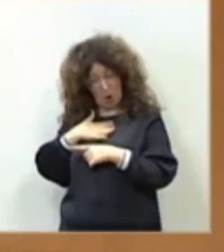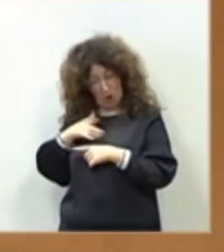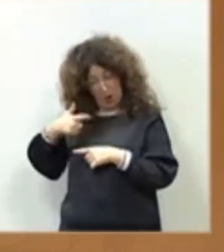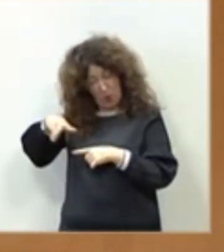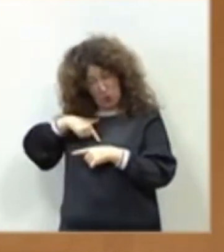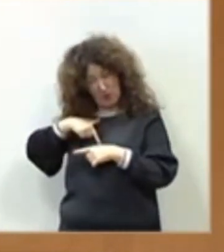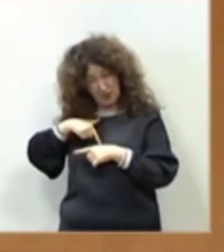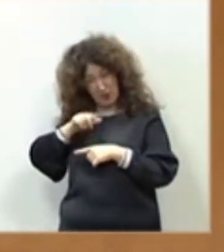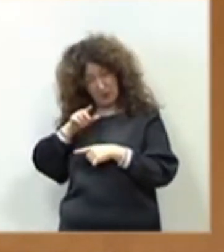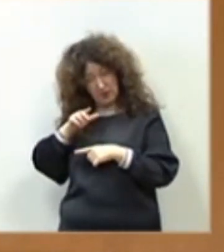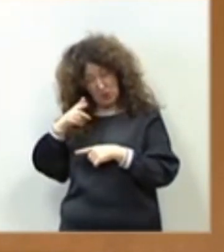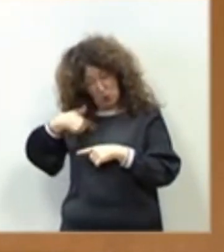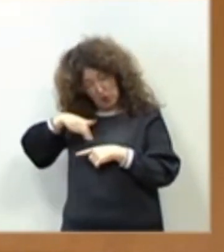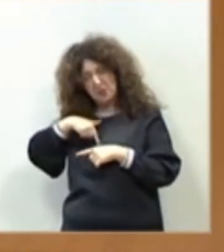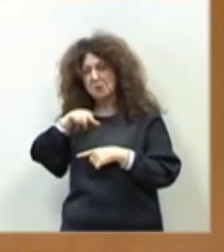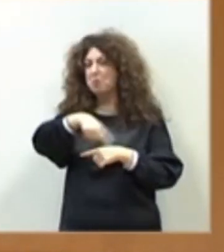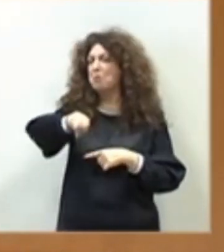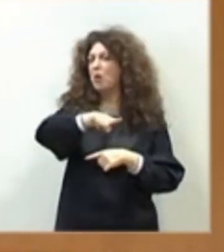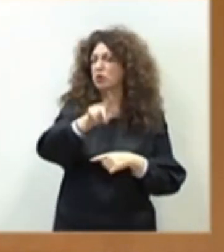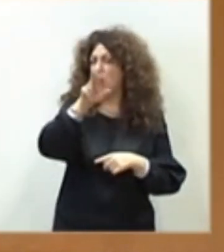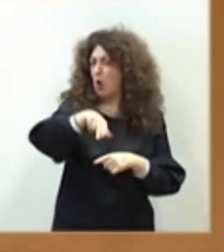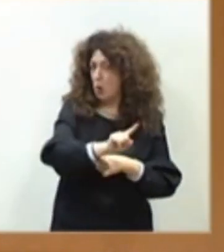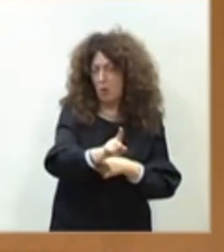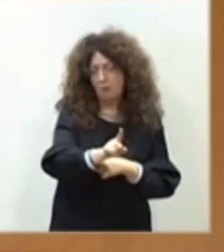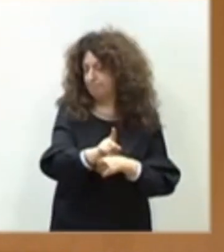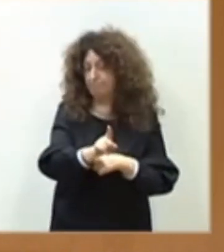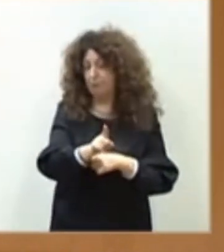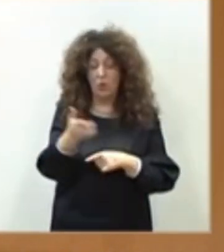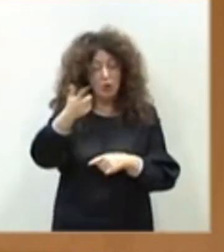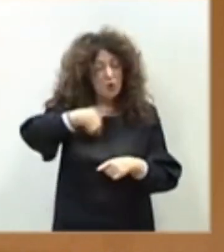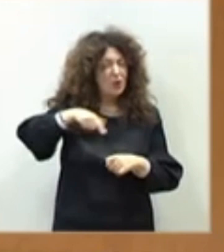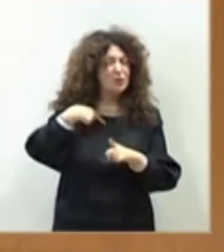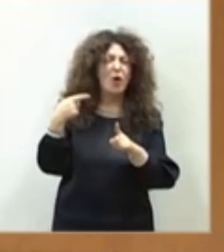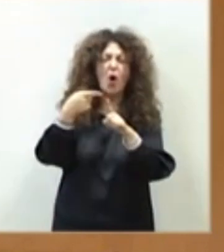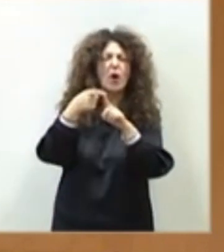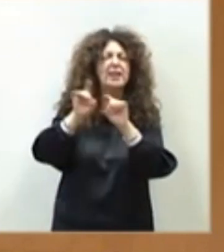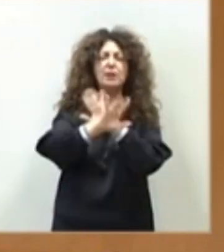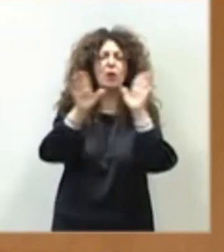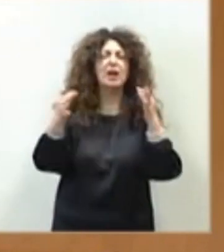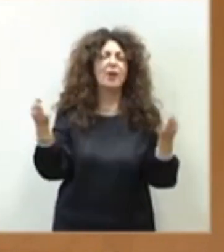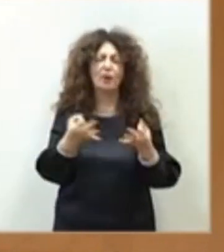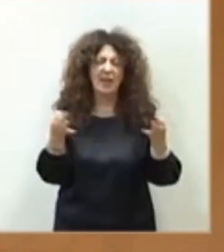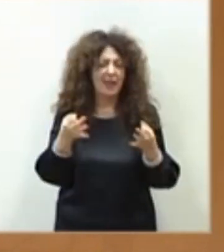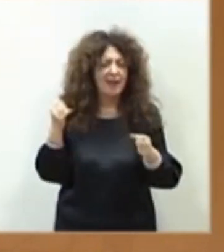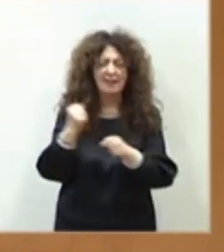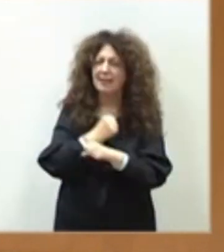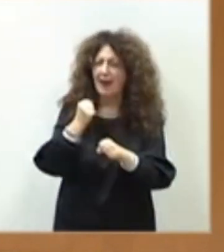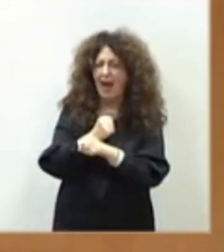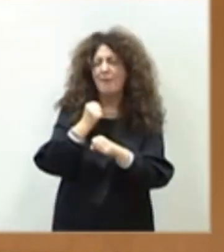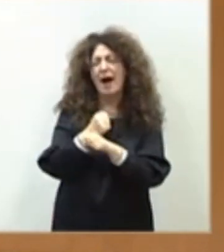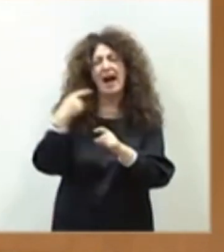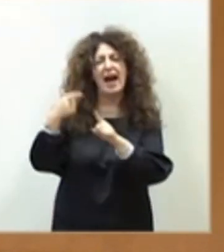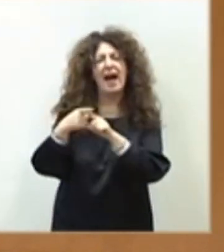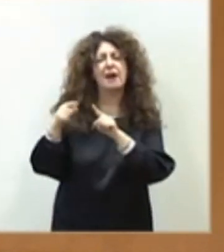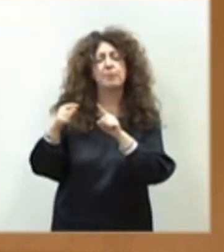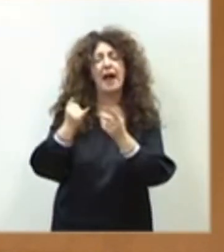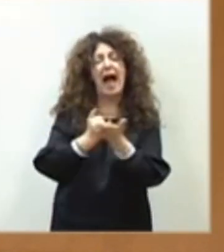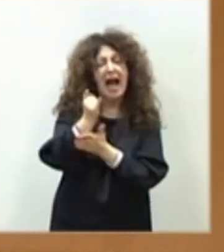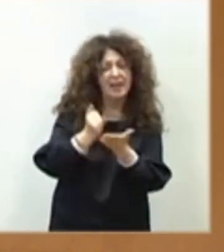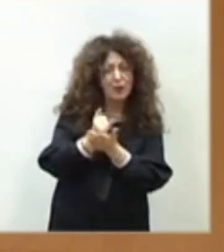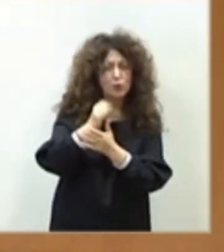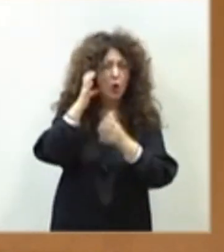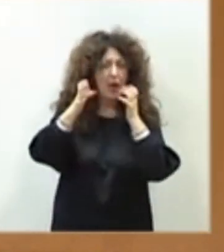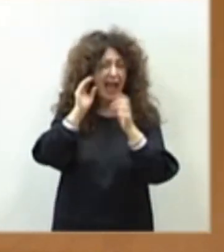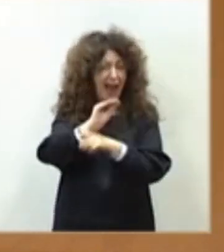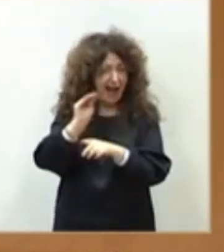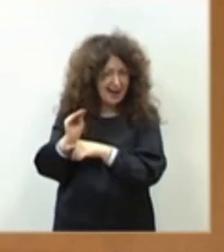Porque yo ya le digo desde aquí cuál va a ser nuestro objetivo, estemos donde estemos y con quién estemos, que será trabajar por la defensa de nuestros agricultores y ganaderos.